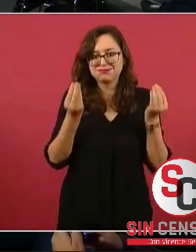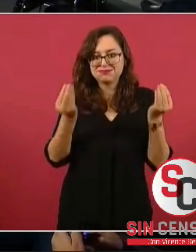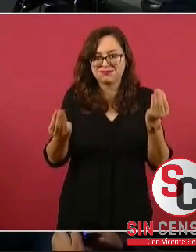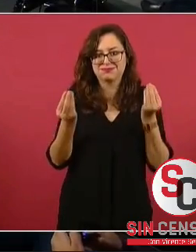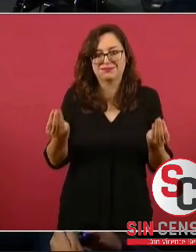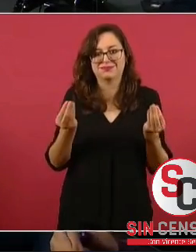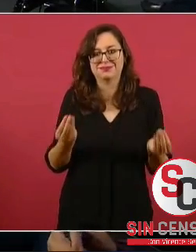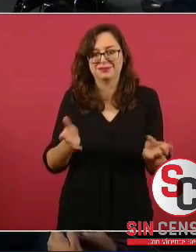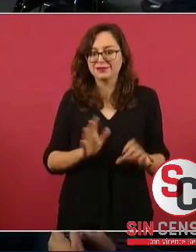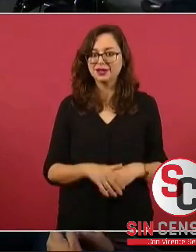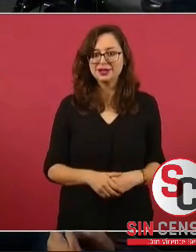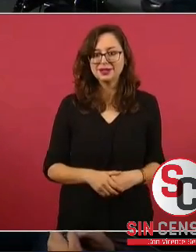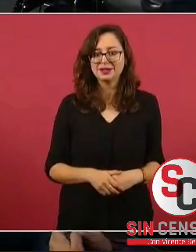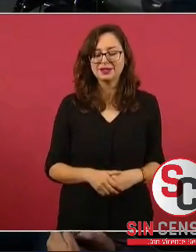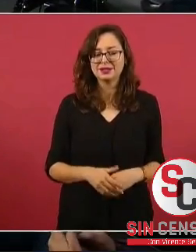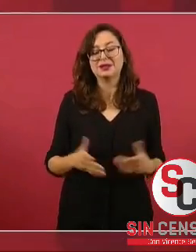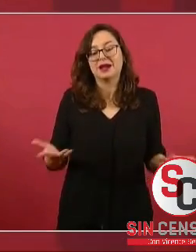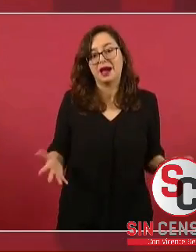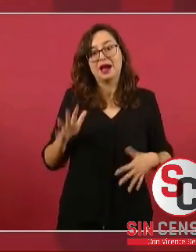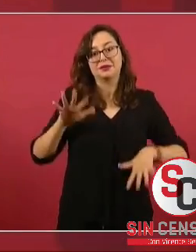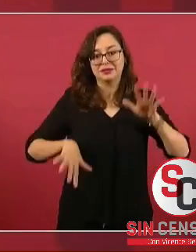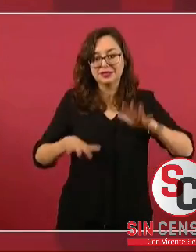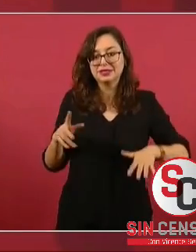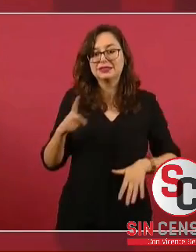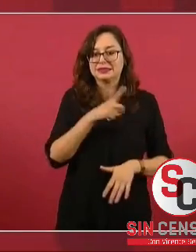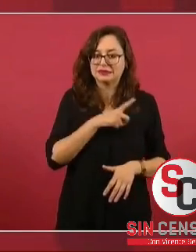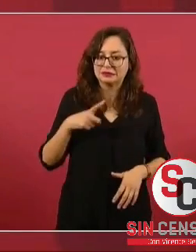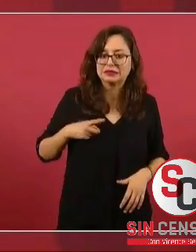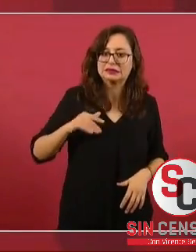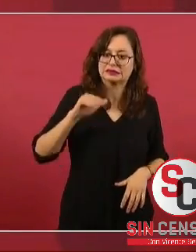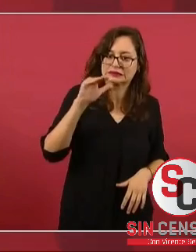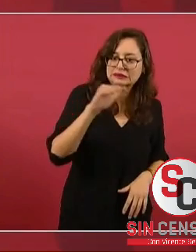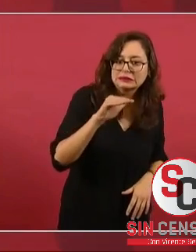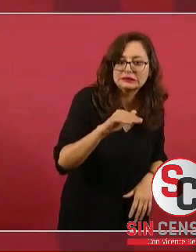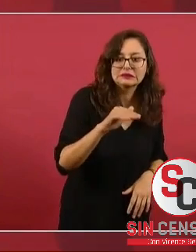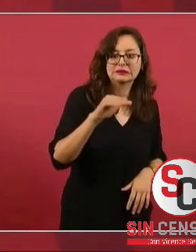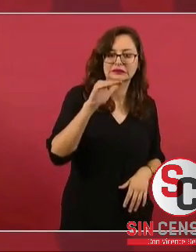recordando,